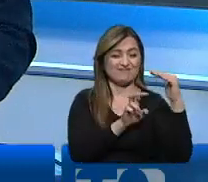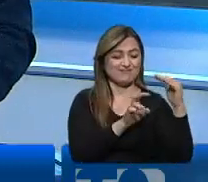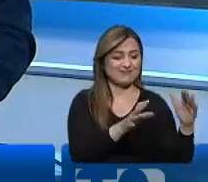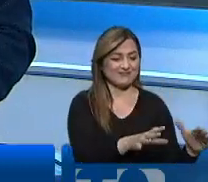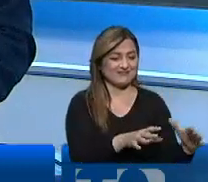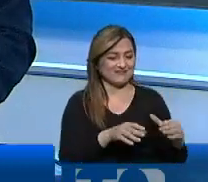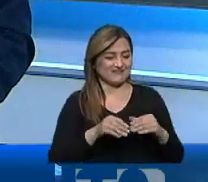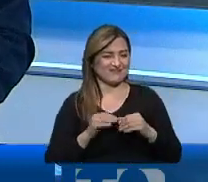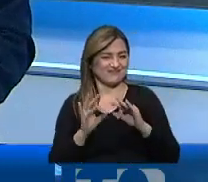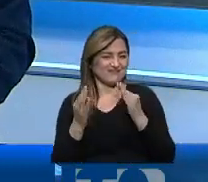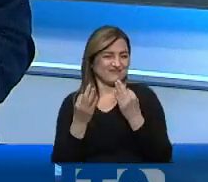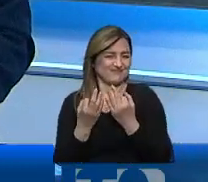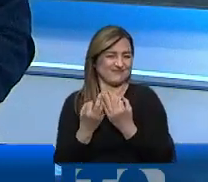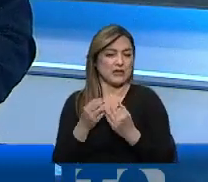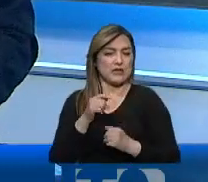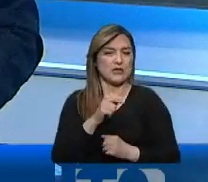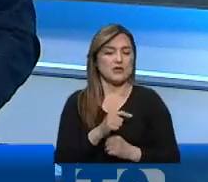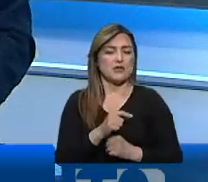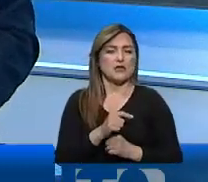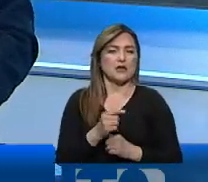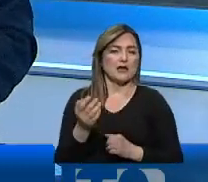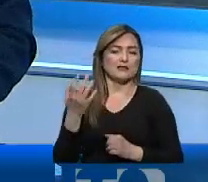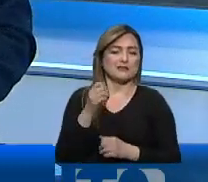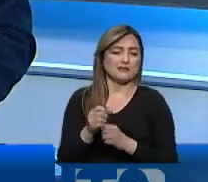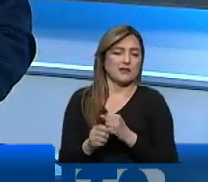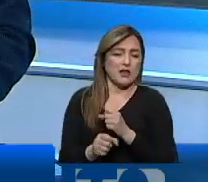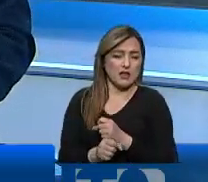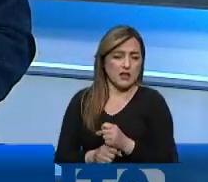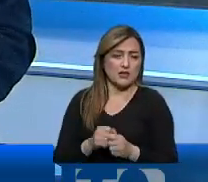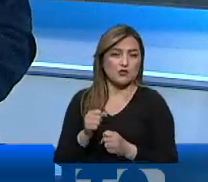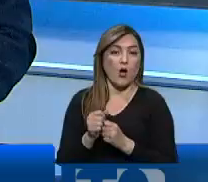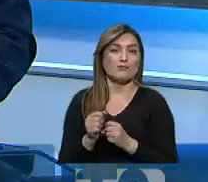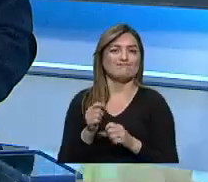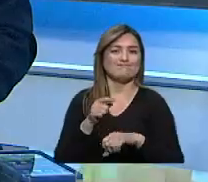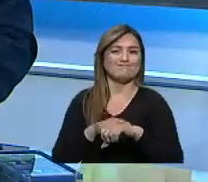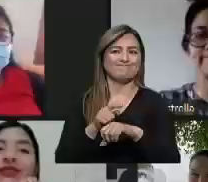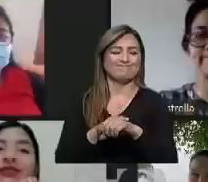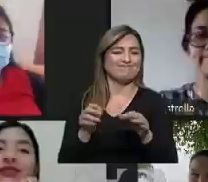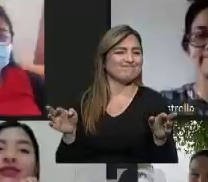adopción se lleve a cabo en nueve meses y no en años, como ocurre hoy.